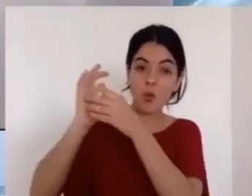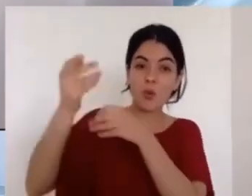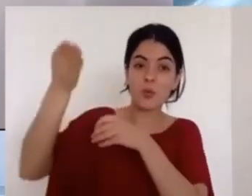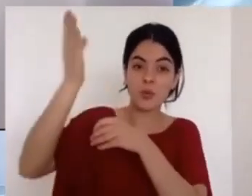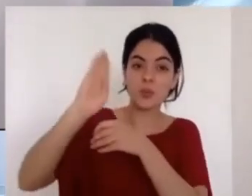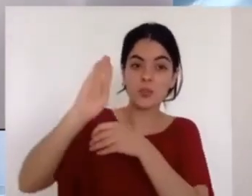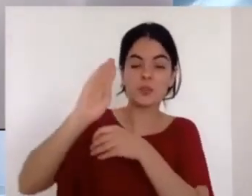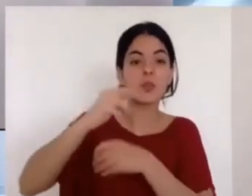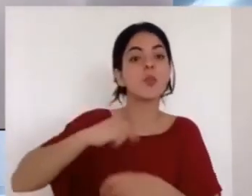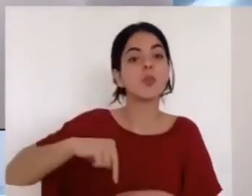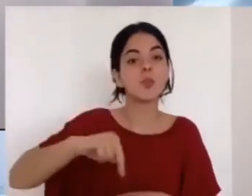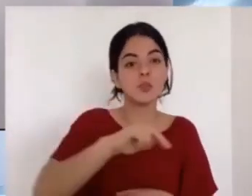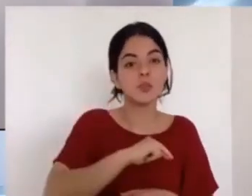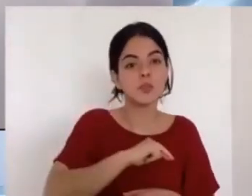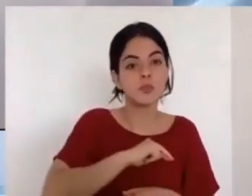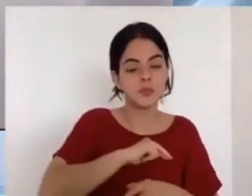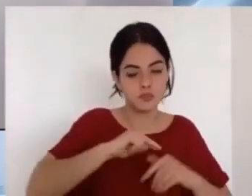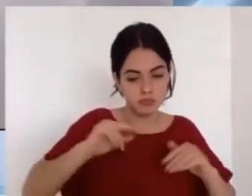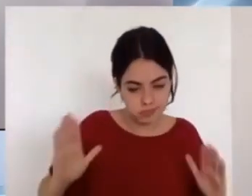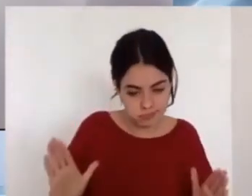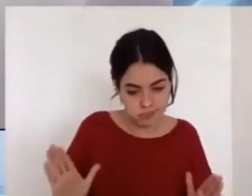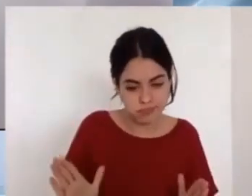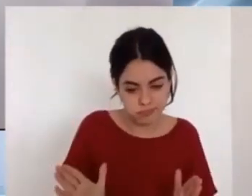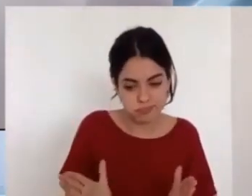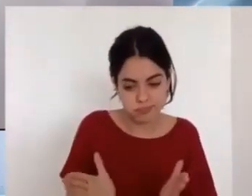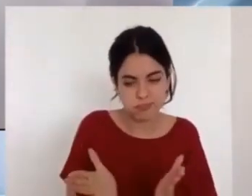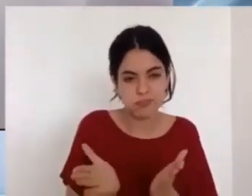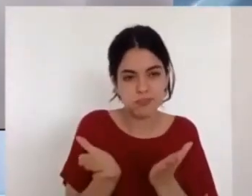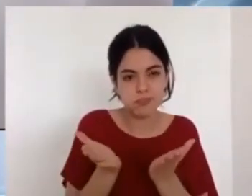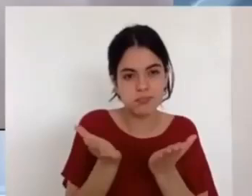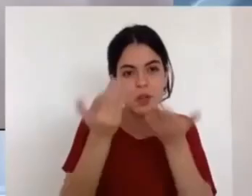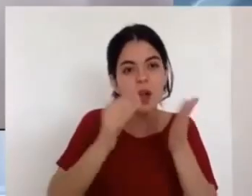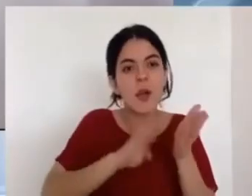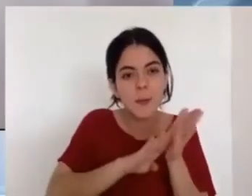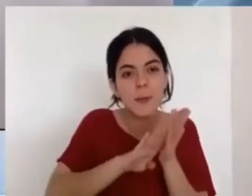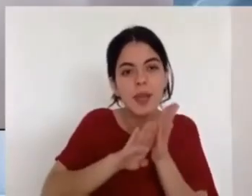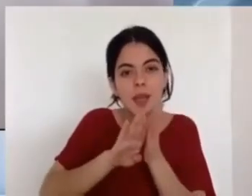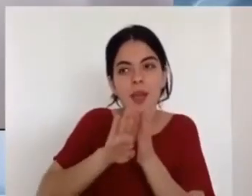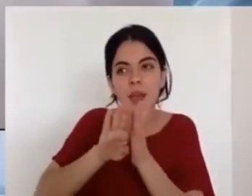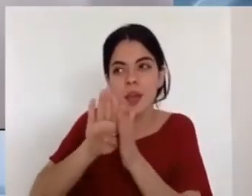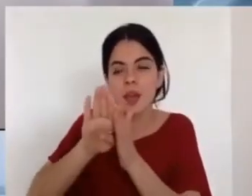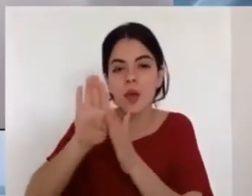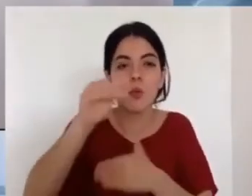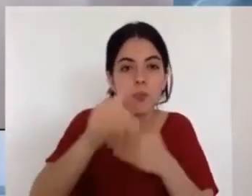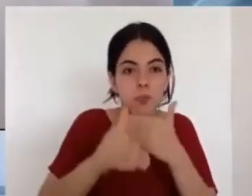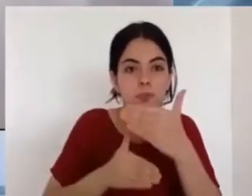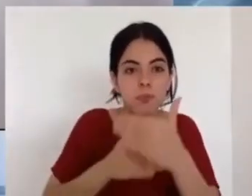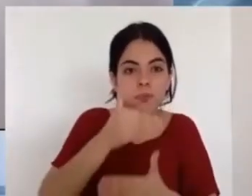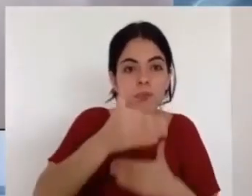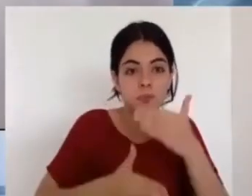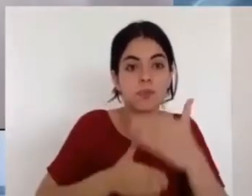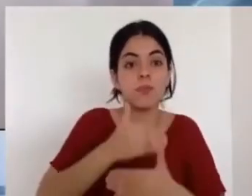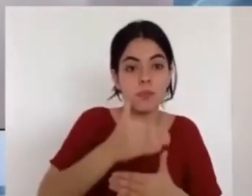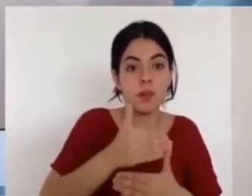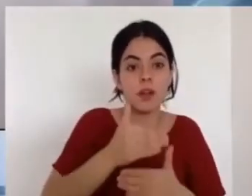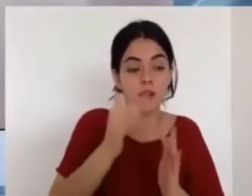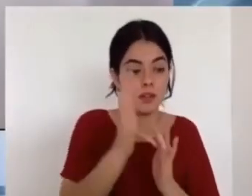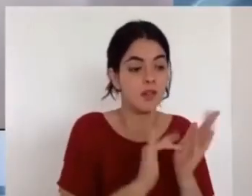comenzó en nosotros la buena obra la perfeccionará hasta el día de Jesucristo.